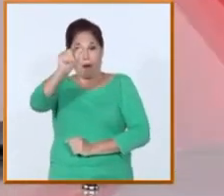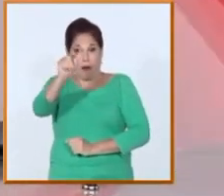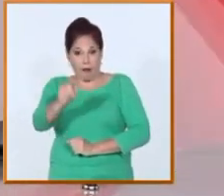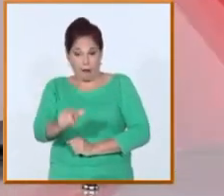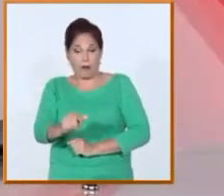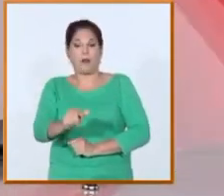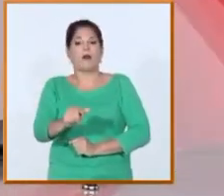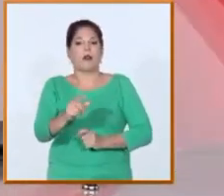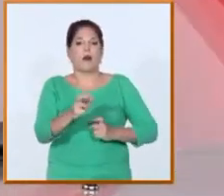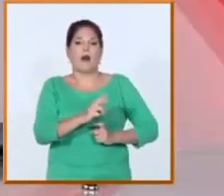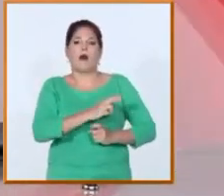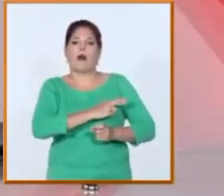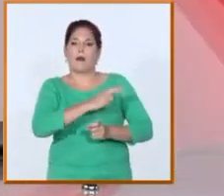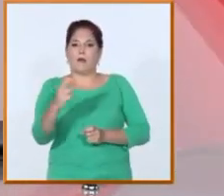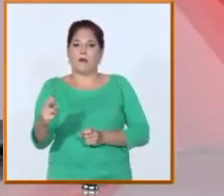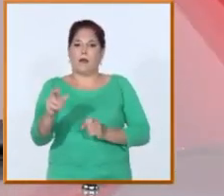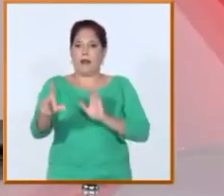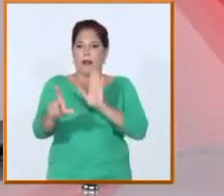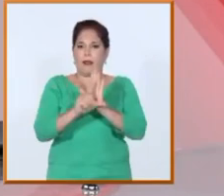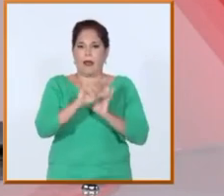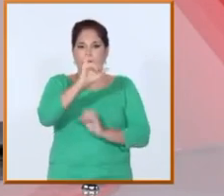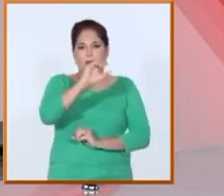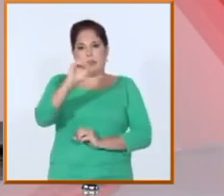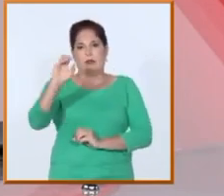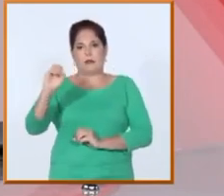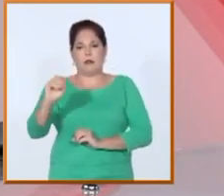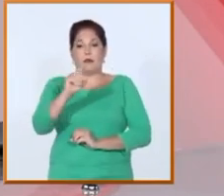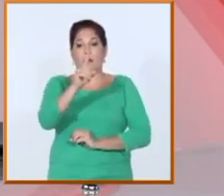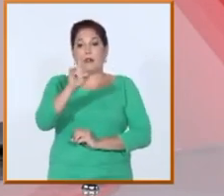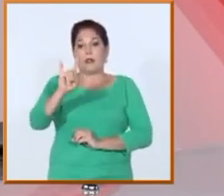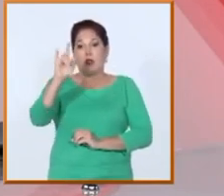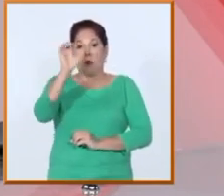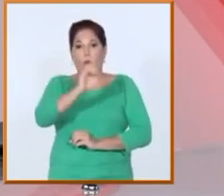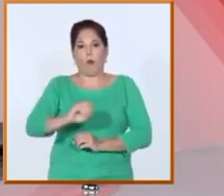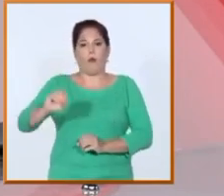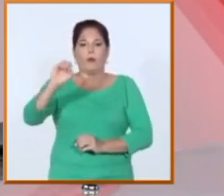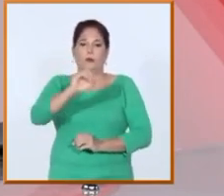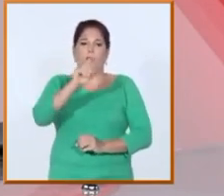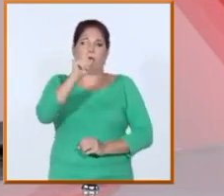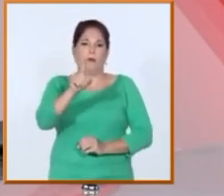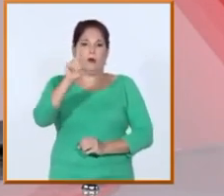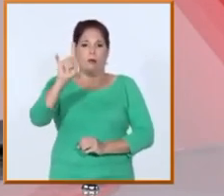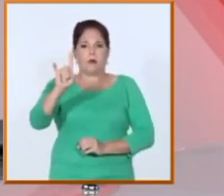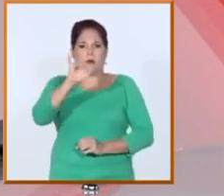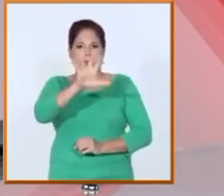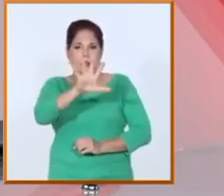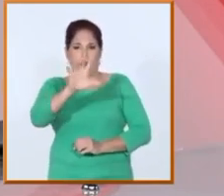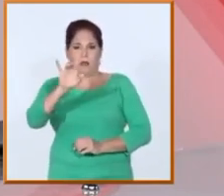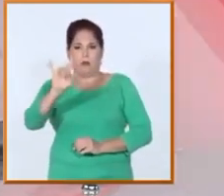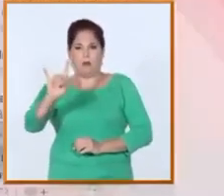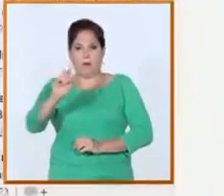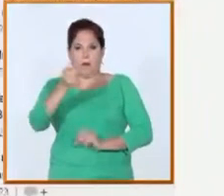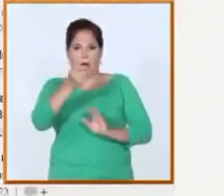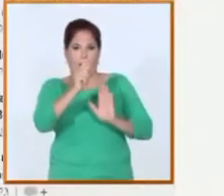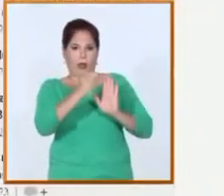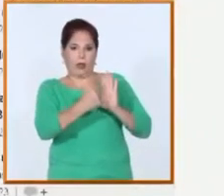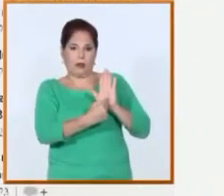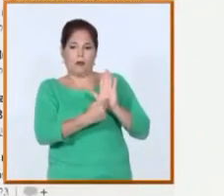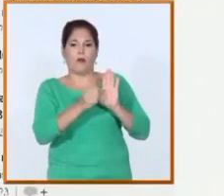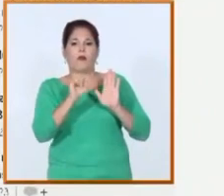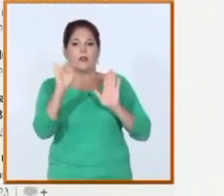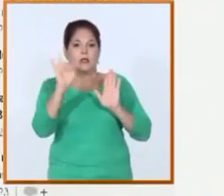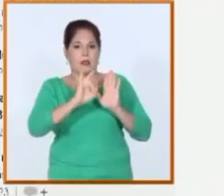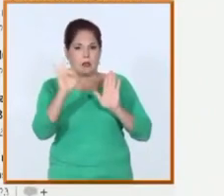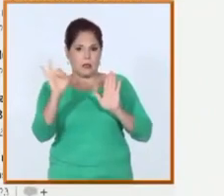establecida por la Ley 600 que se promulgó el 16 de octubre de 1959 en ese artículo 7 y se compone de